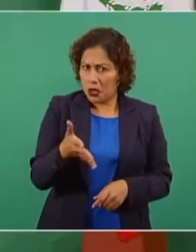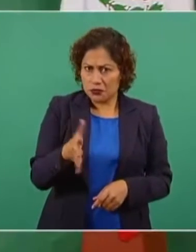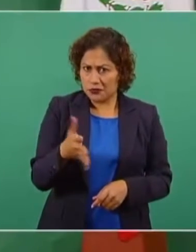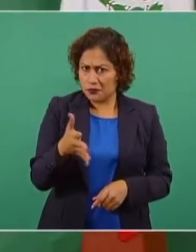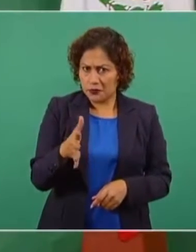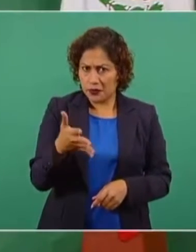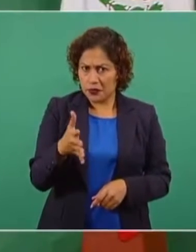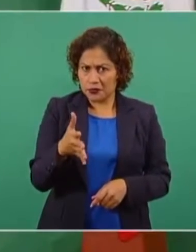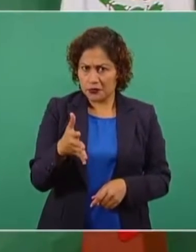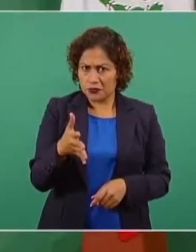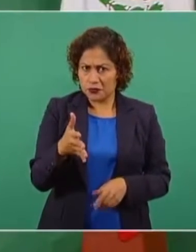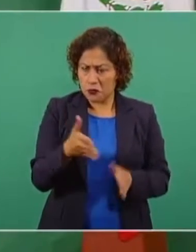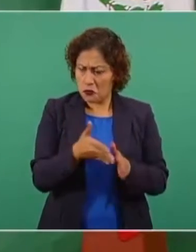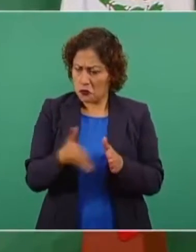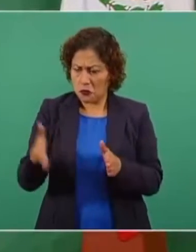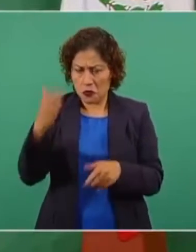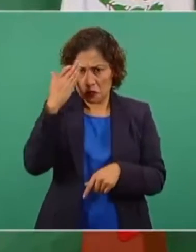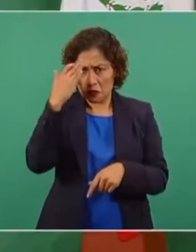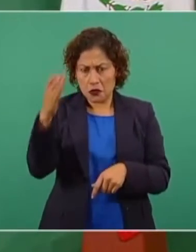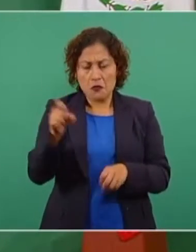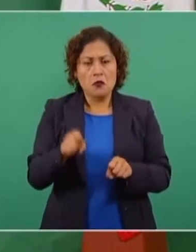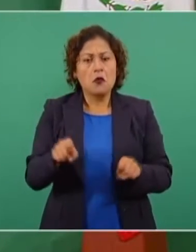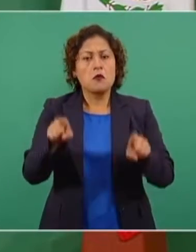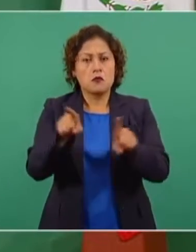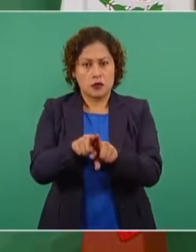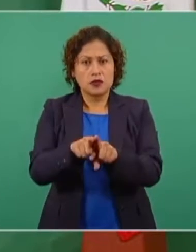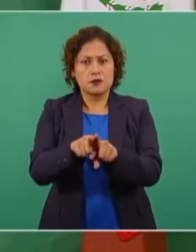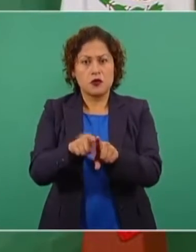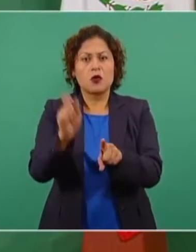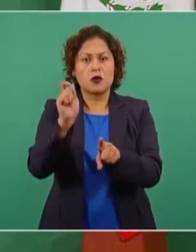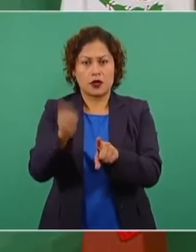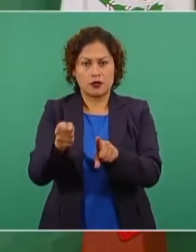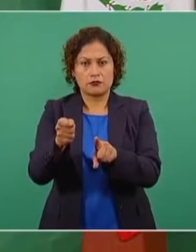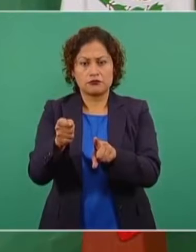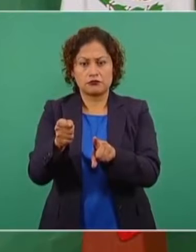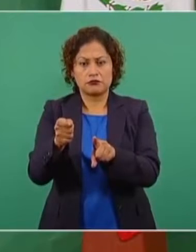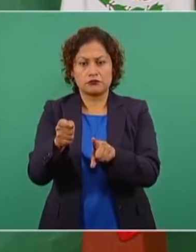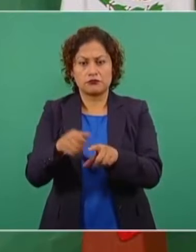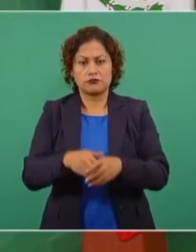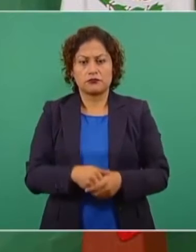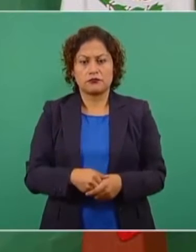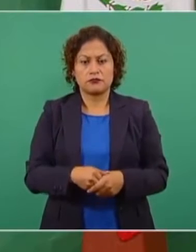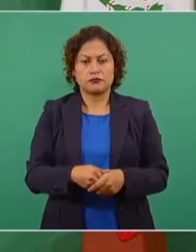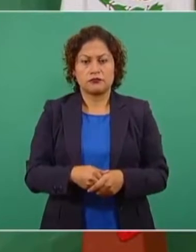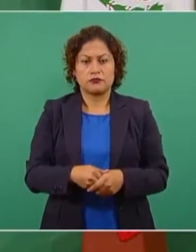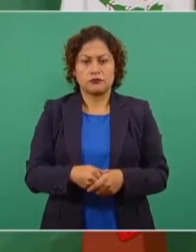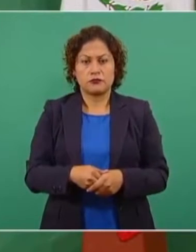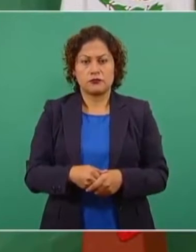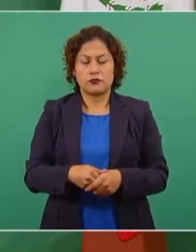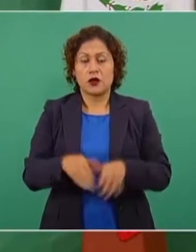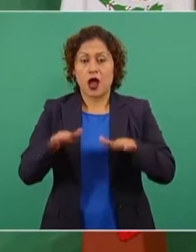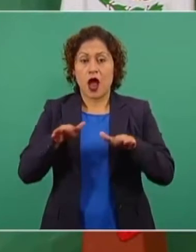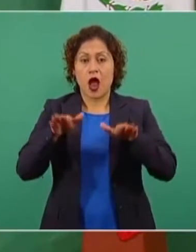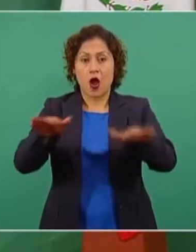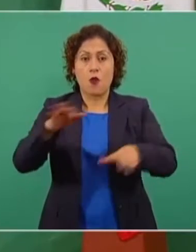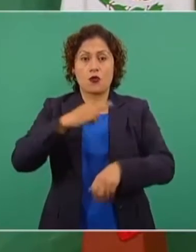el aeropuerto de Toluca,